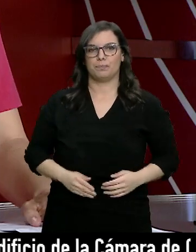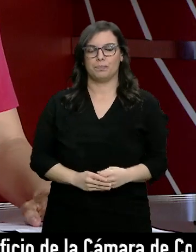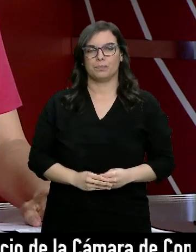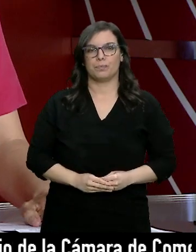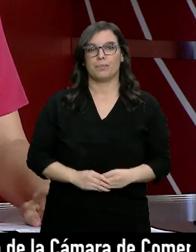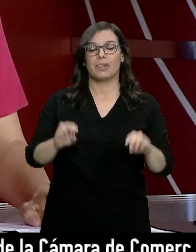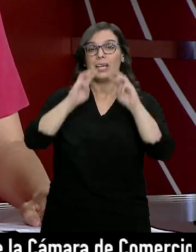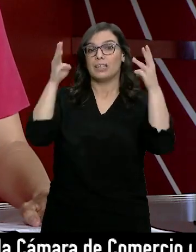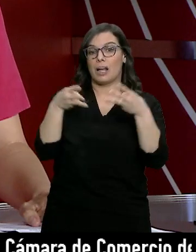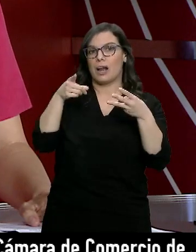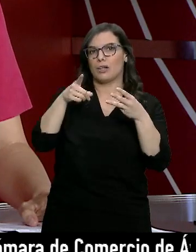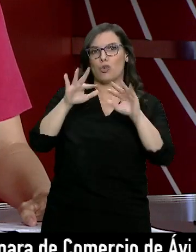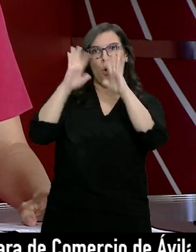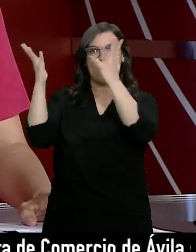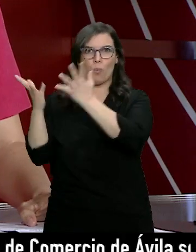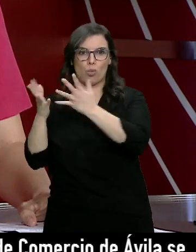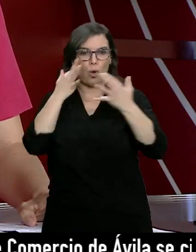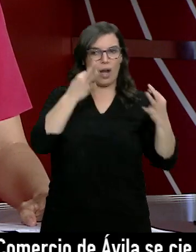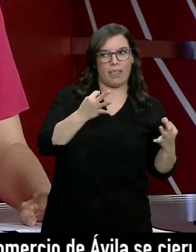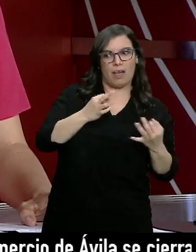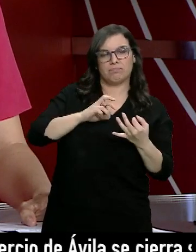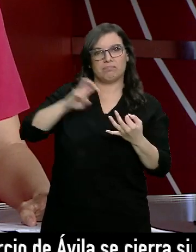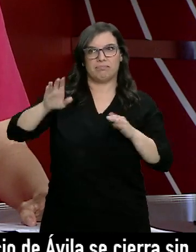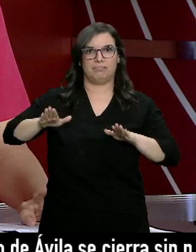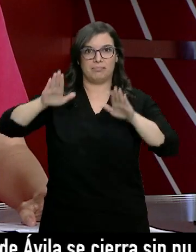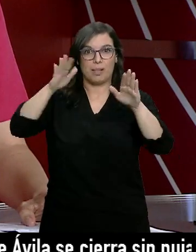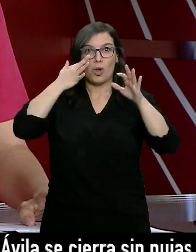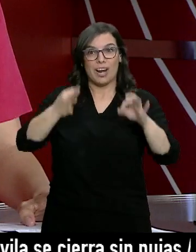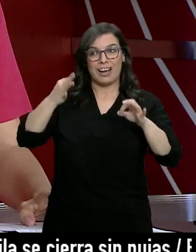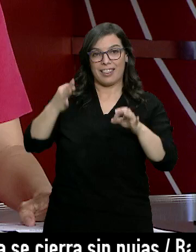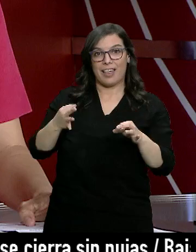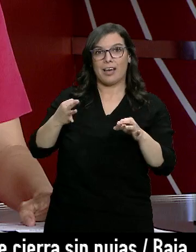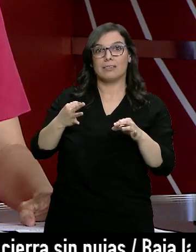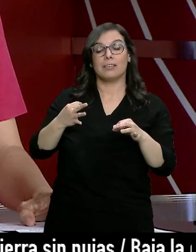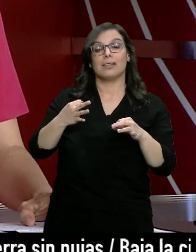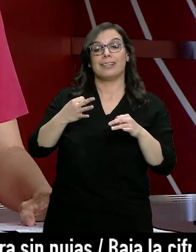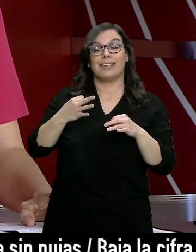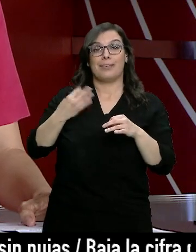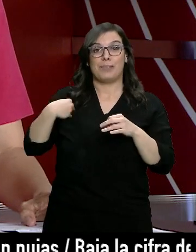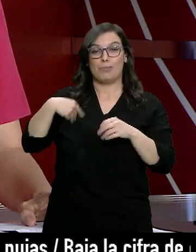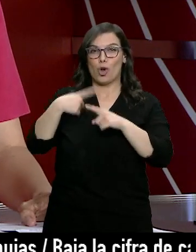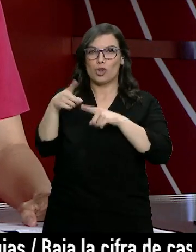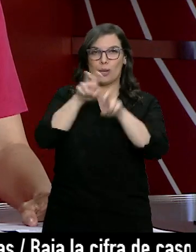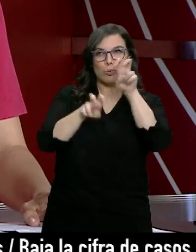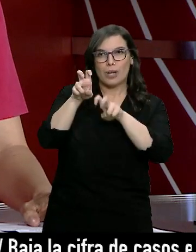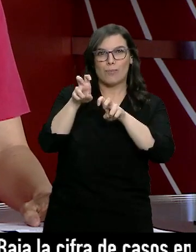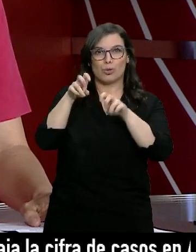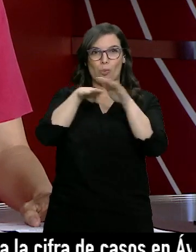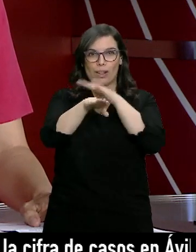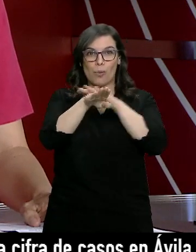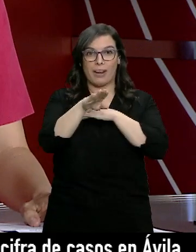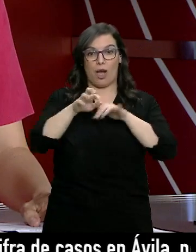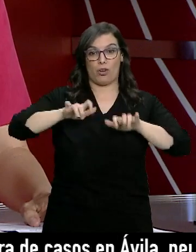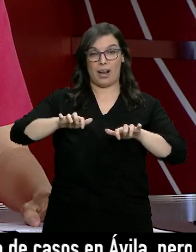Internet es un mundo paralelo al que vivimos y el rastro que dejamos en el historial del ordenador define nuestras inquietudes. 2020,